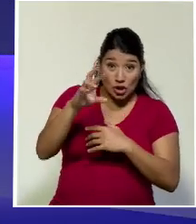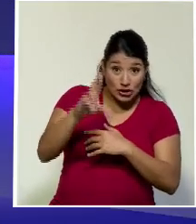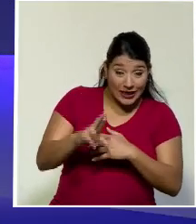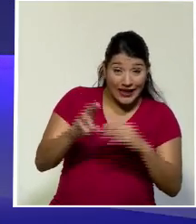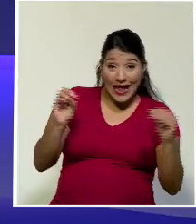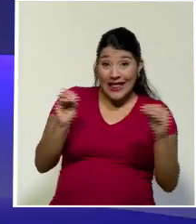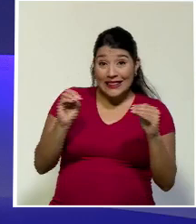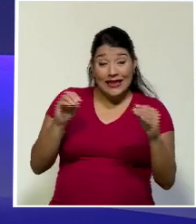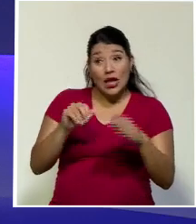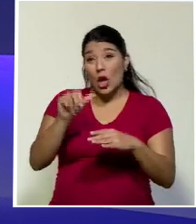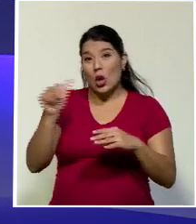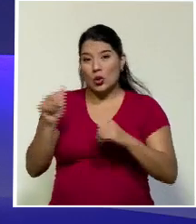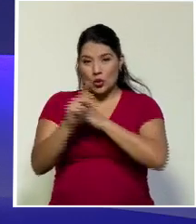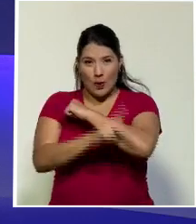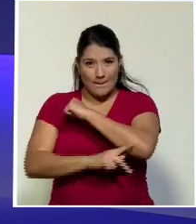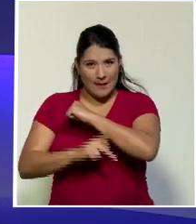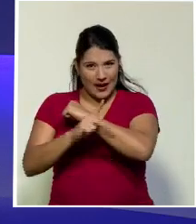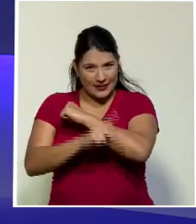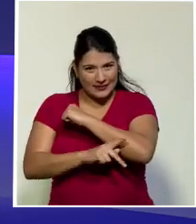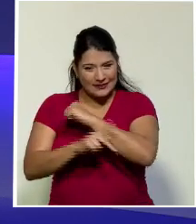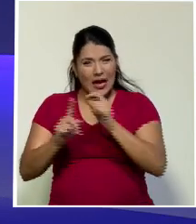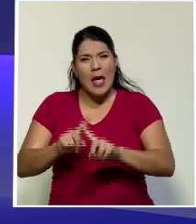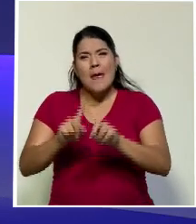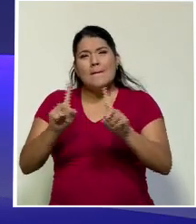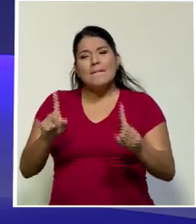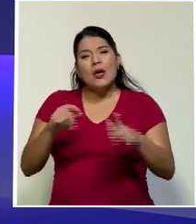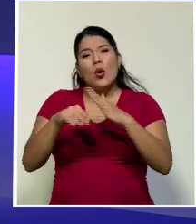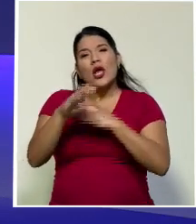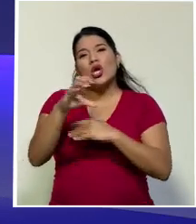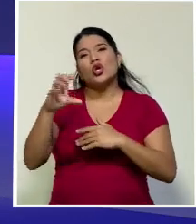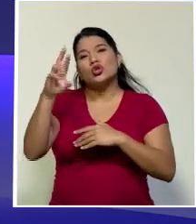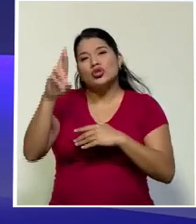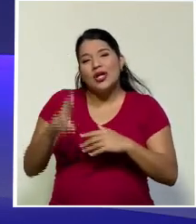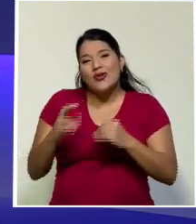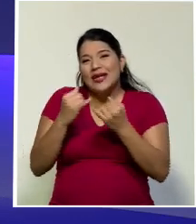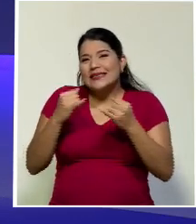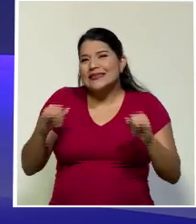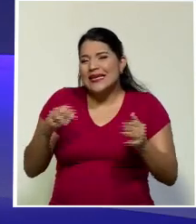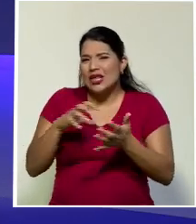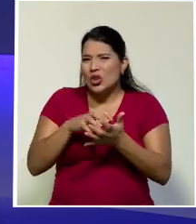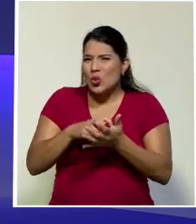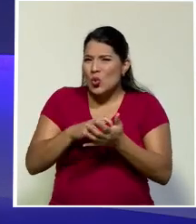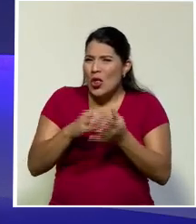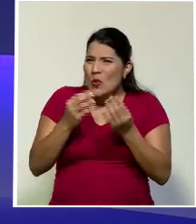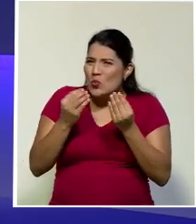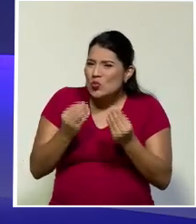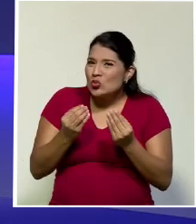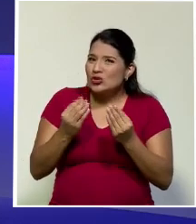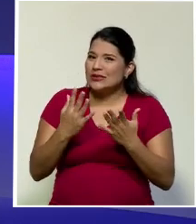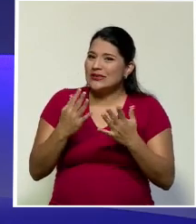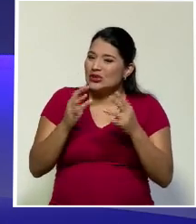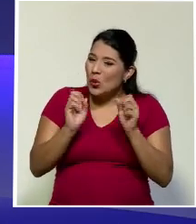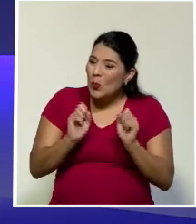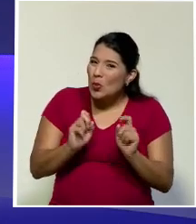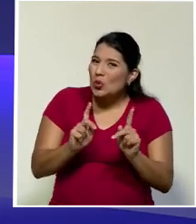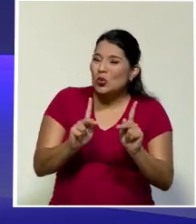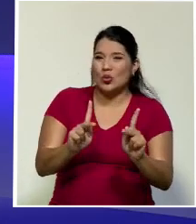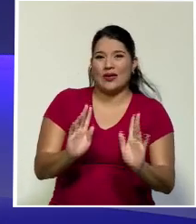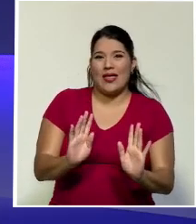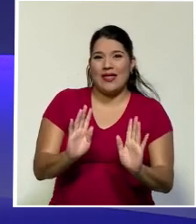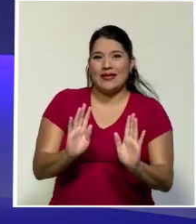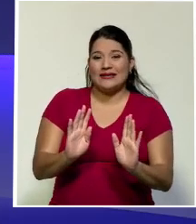a esto. Pero en el país, sin duda alguna, existen una serie de portillos abiertos en nuestra legislación